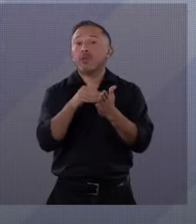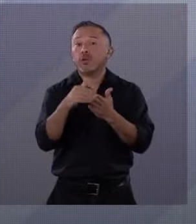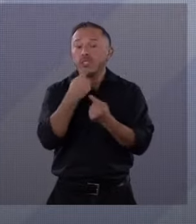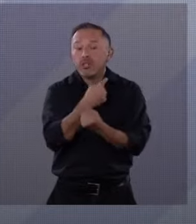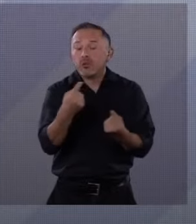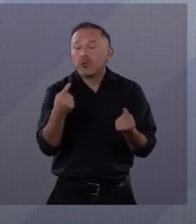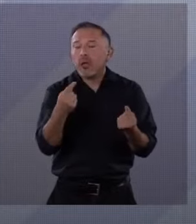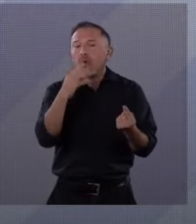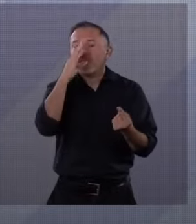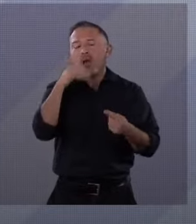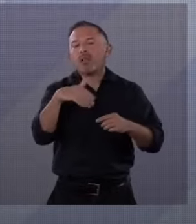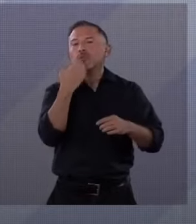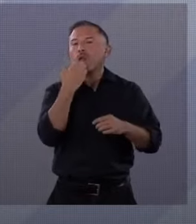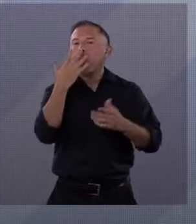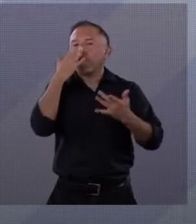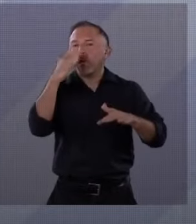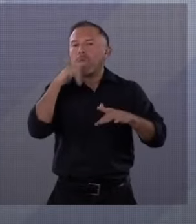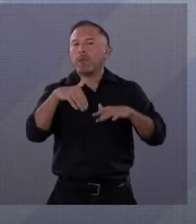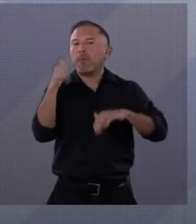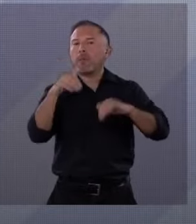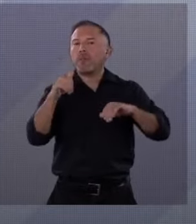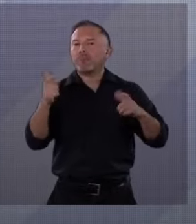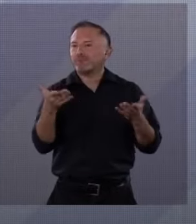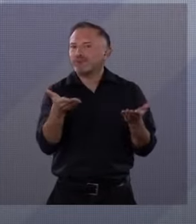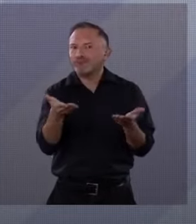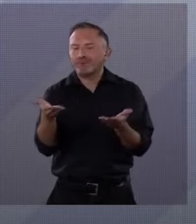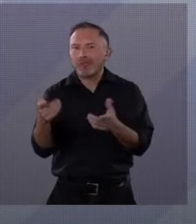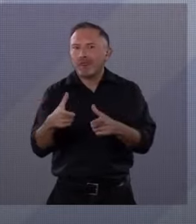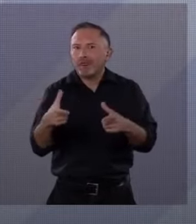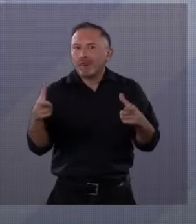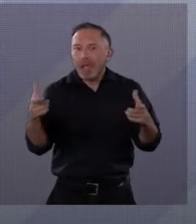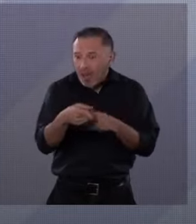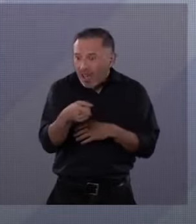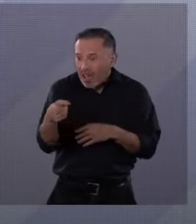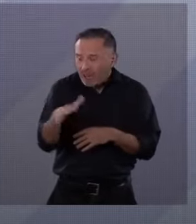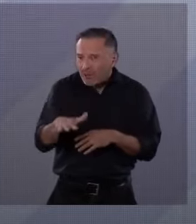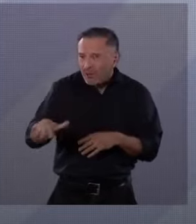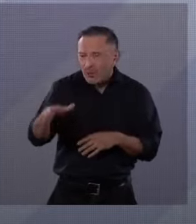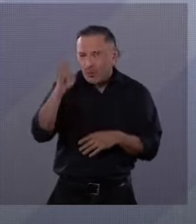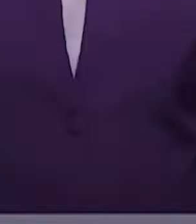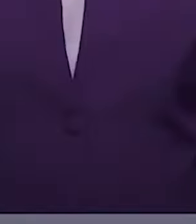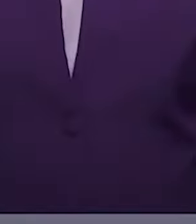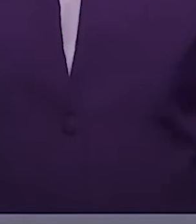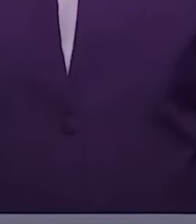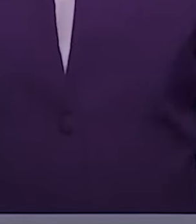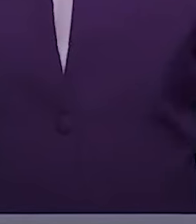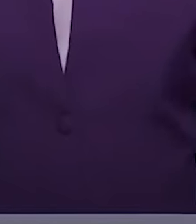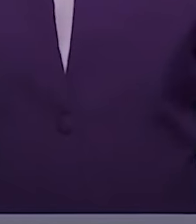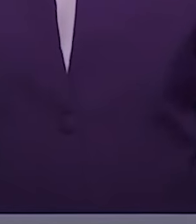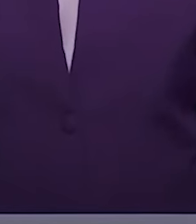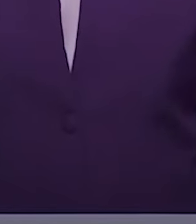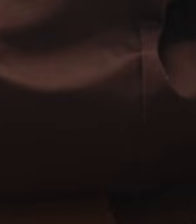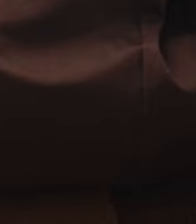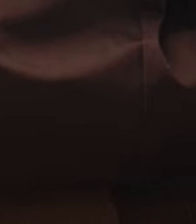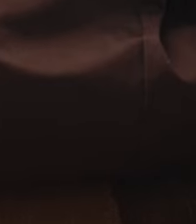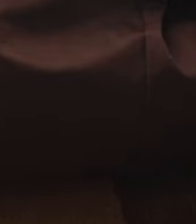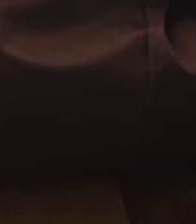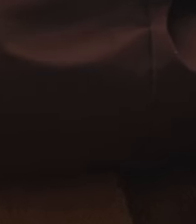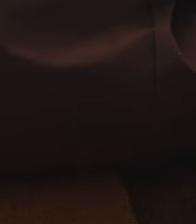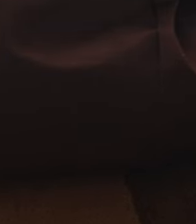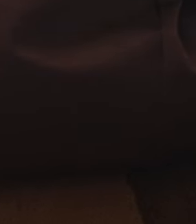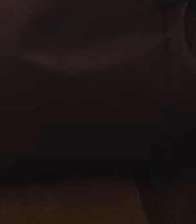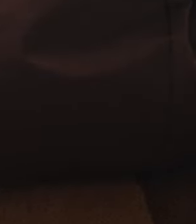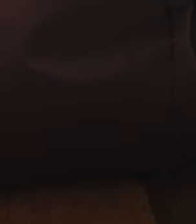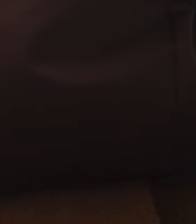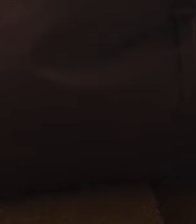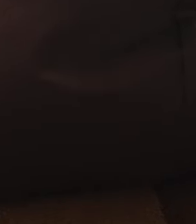el 97% están en condiciones de pobreza. Por eso, vamos a hacer nuevamente las escuelas